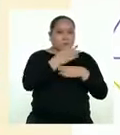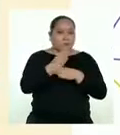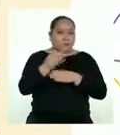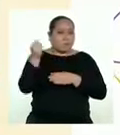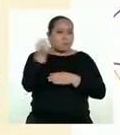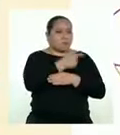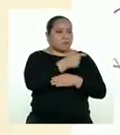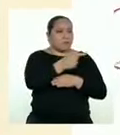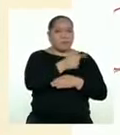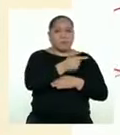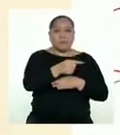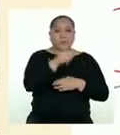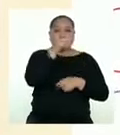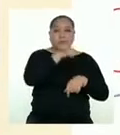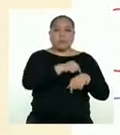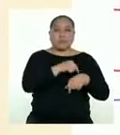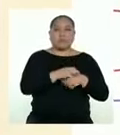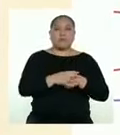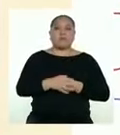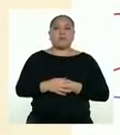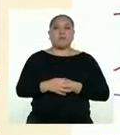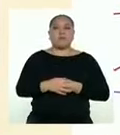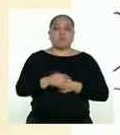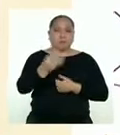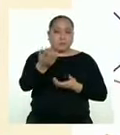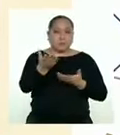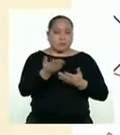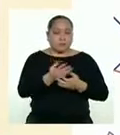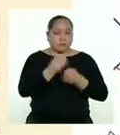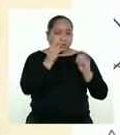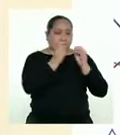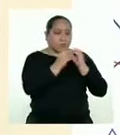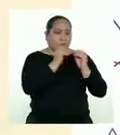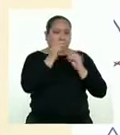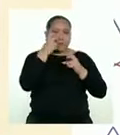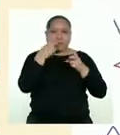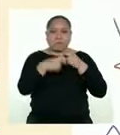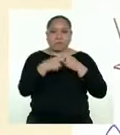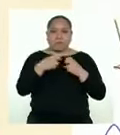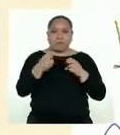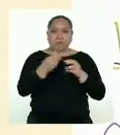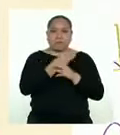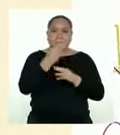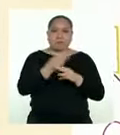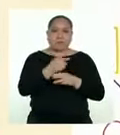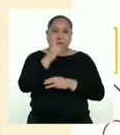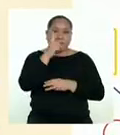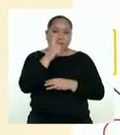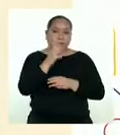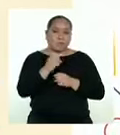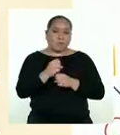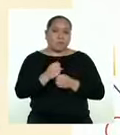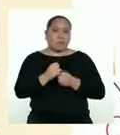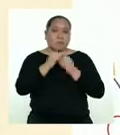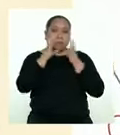con ellas y ellos esos momentos. Invítalos a resolver un problema de matemáticas al día o realizar alguna actividad